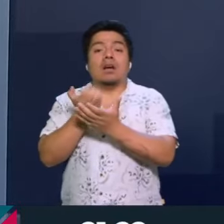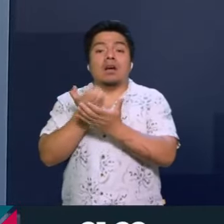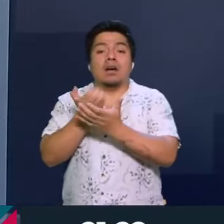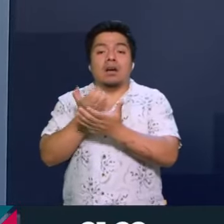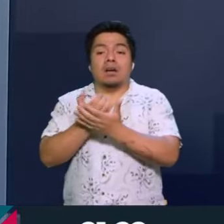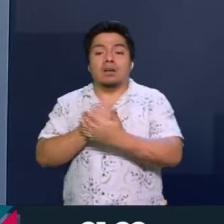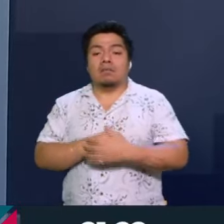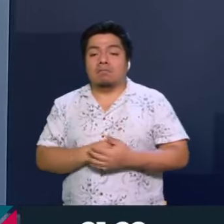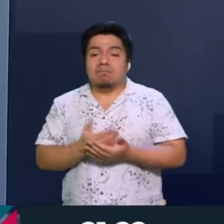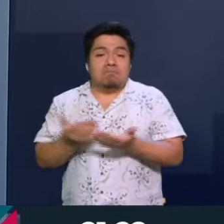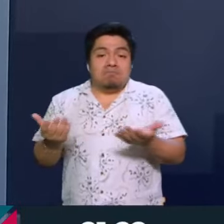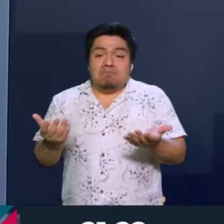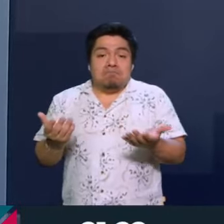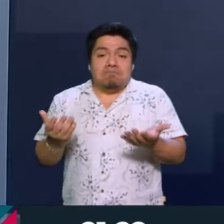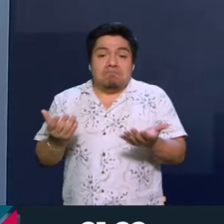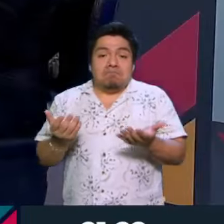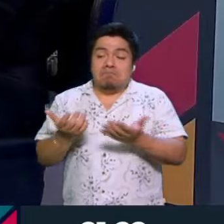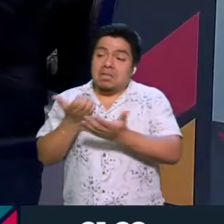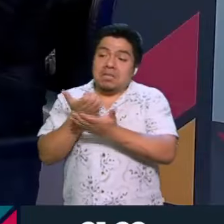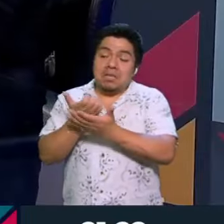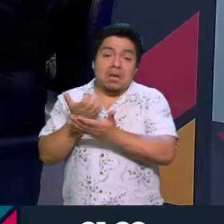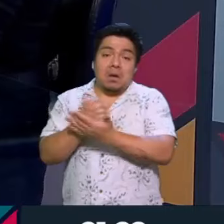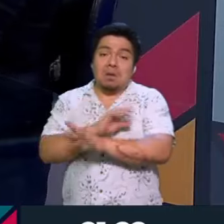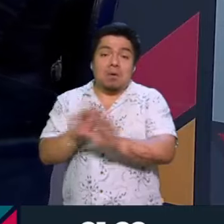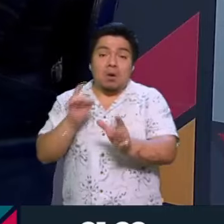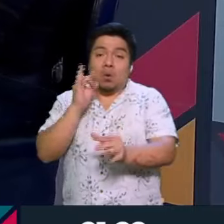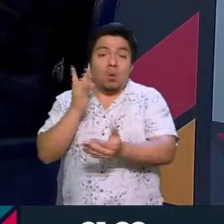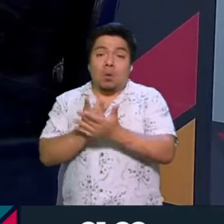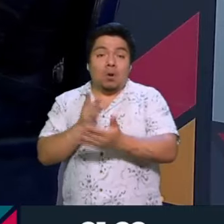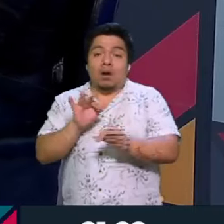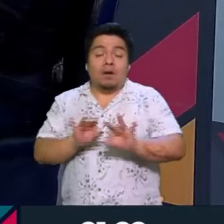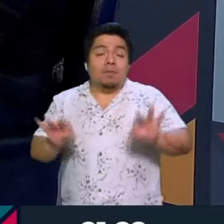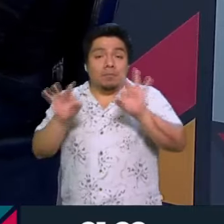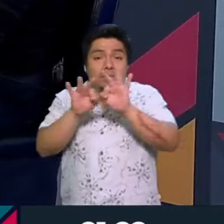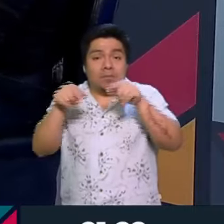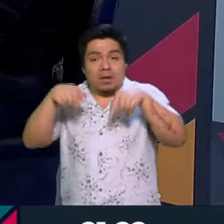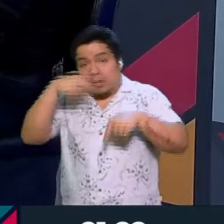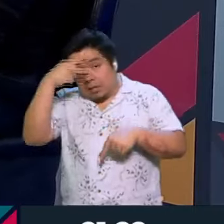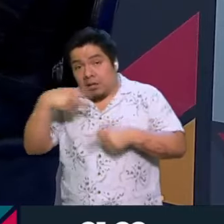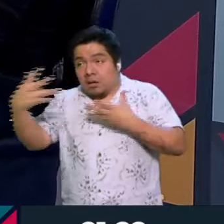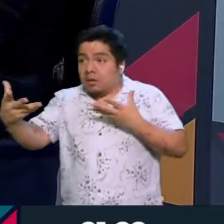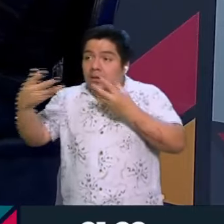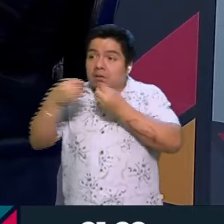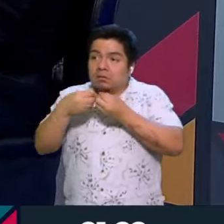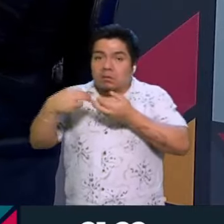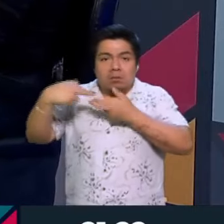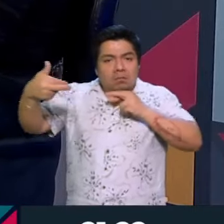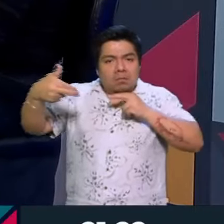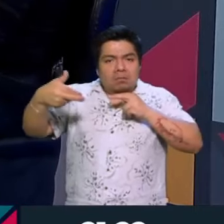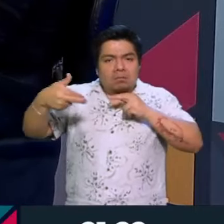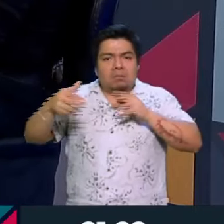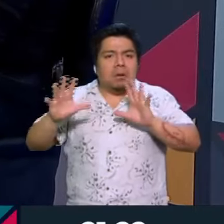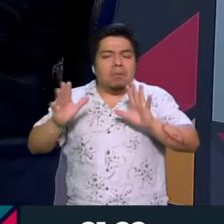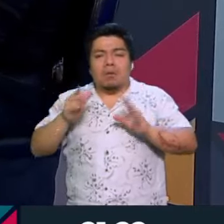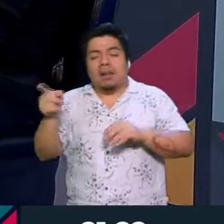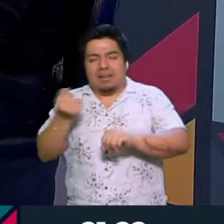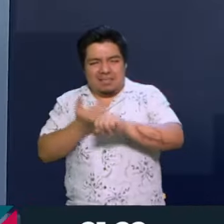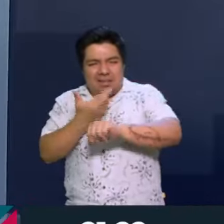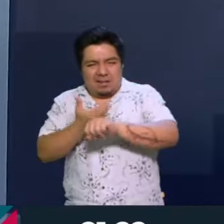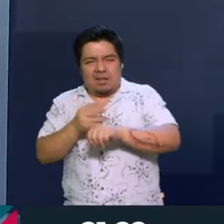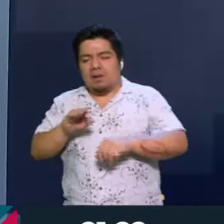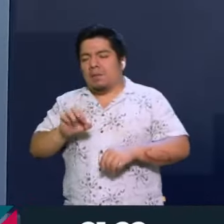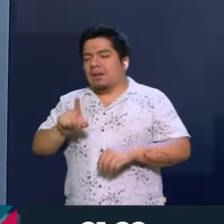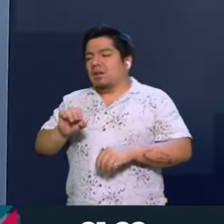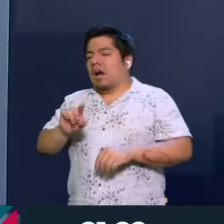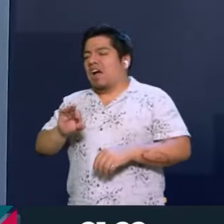estúpido. la economía. Sí, tal cual. Doctora, en la relación con México y Estados Unidos, veíamos que el secretario de Economía, Marcelo